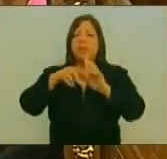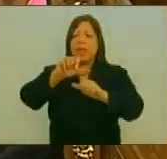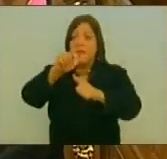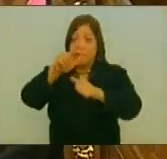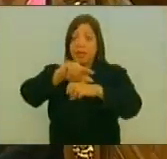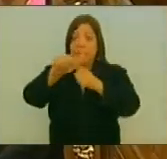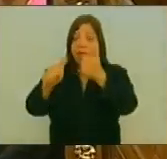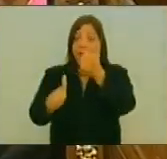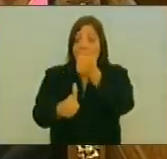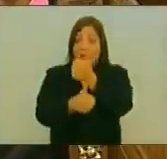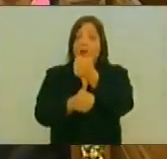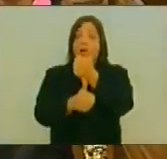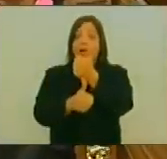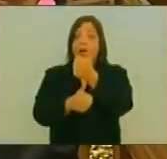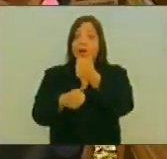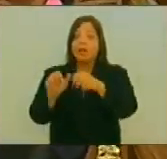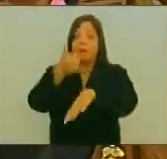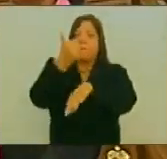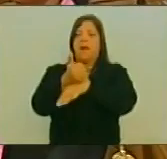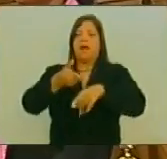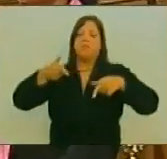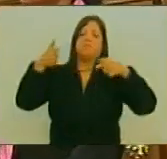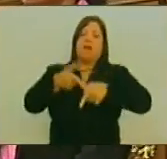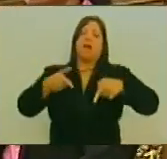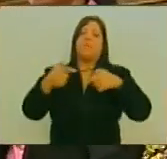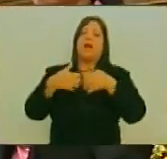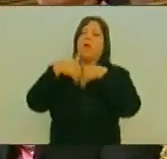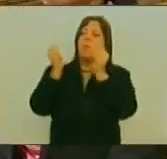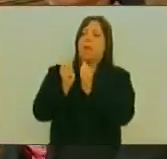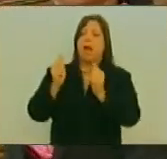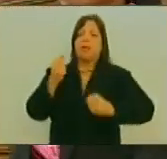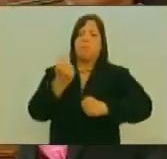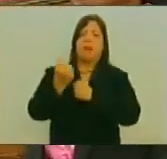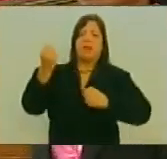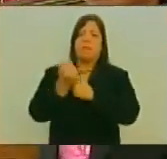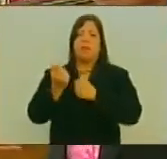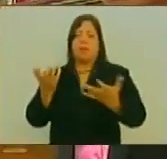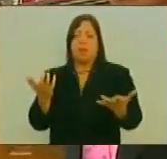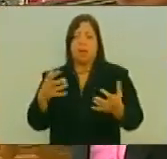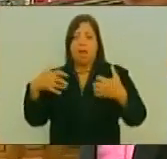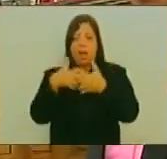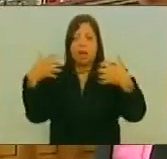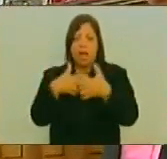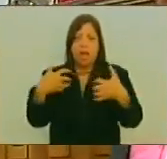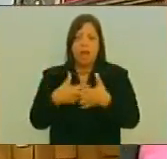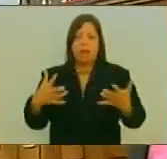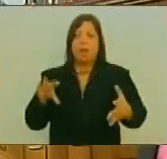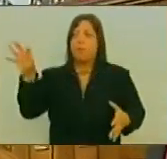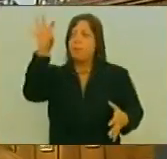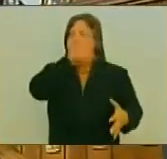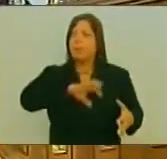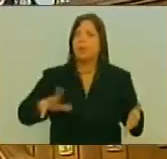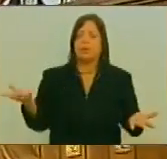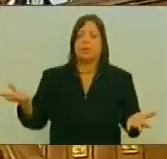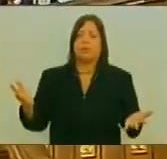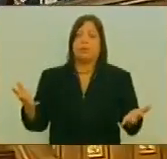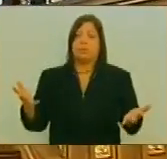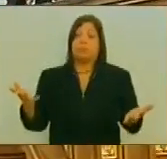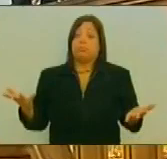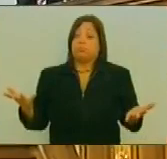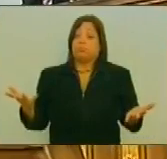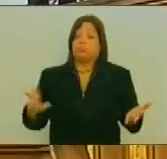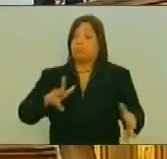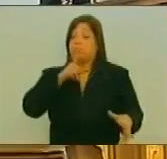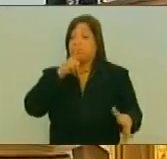A Naciones Unidas Para que acompañe Las guerras Para que acompañe La agresión Y toda La